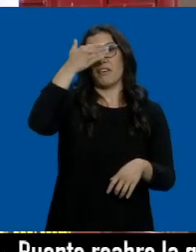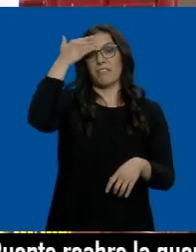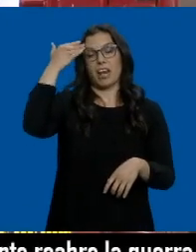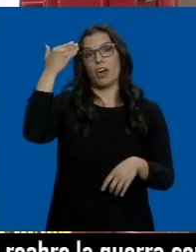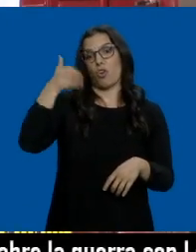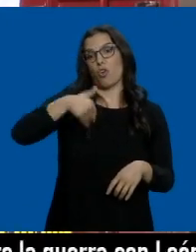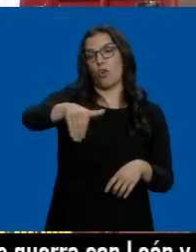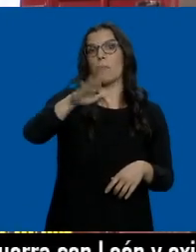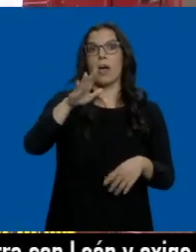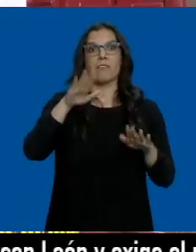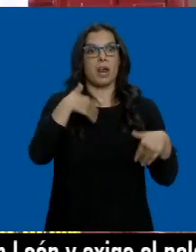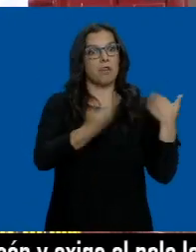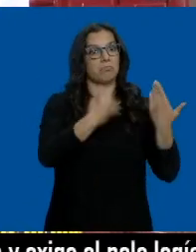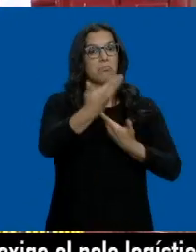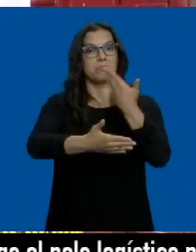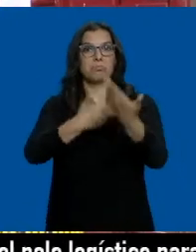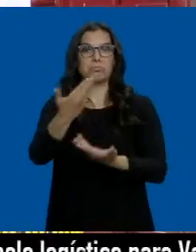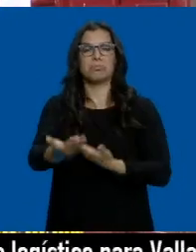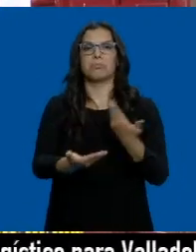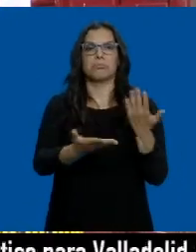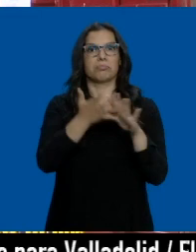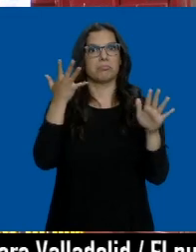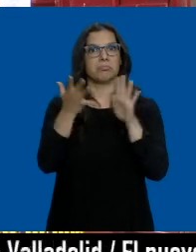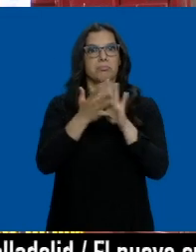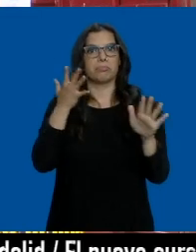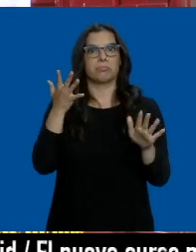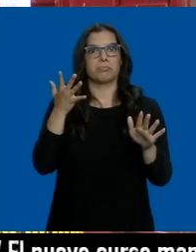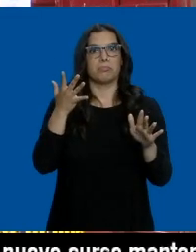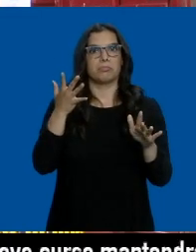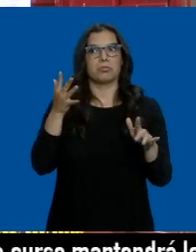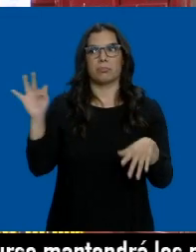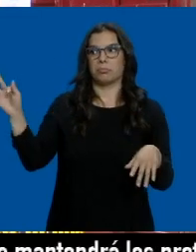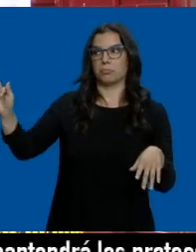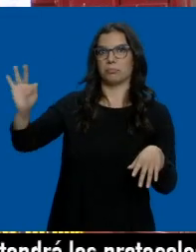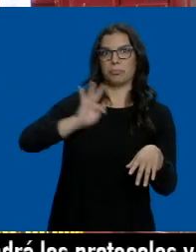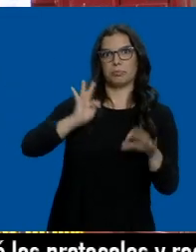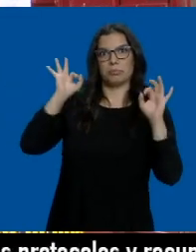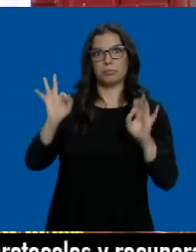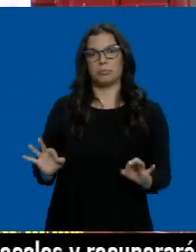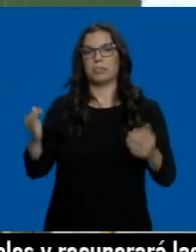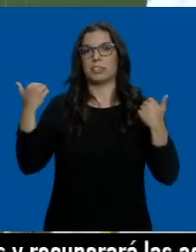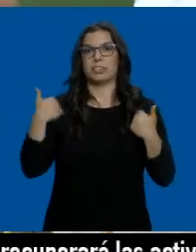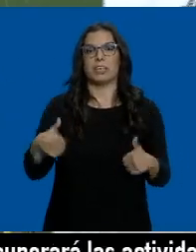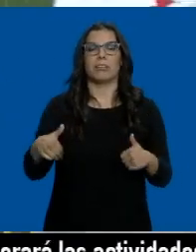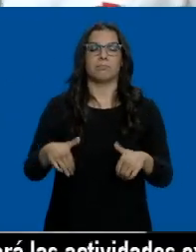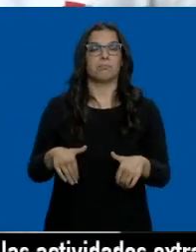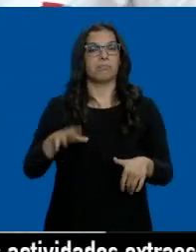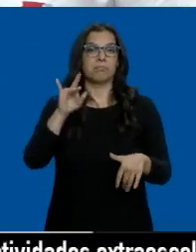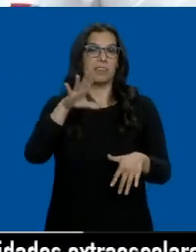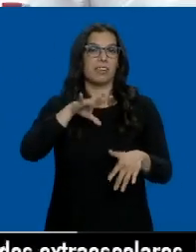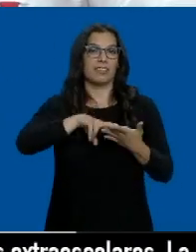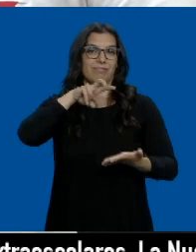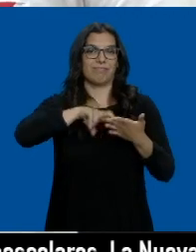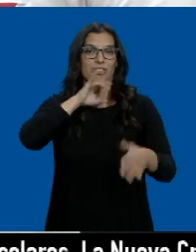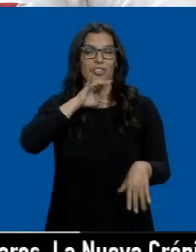pero bueno, según ha ido avanzando todo este tiempo, pues a medida la vas a ir viendo más cerca, más cerca, hasta que te ha llegado. Y sí, pues una alegría.